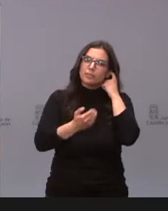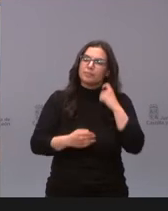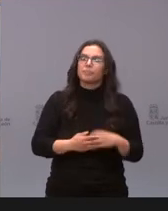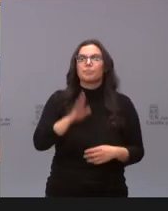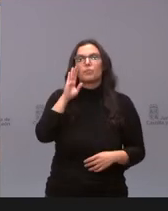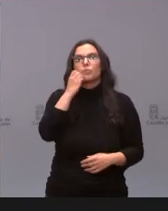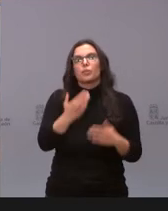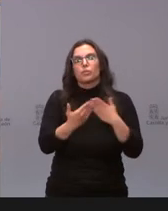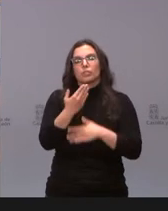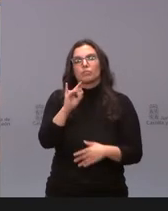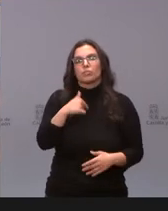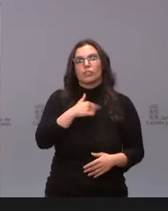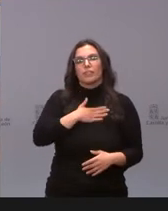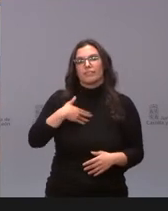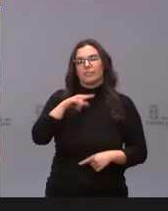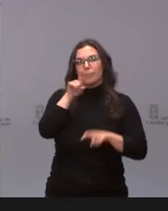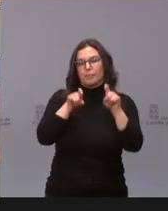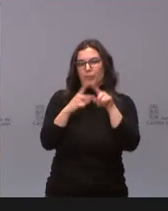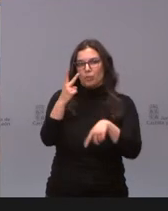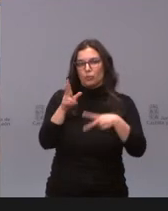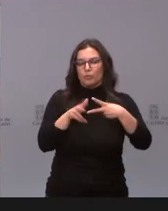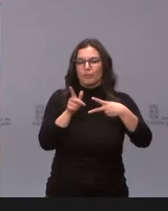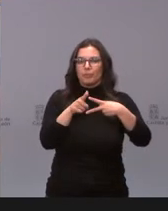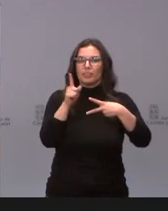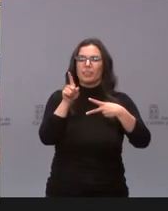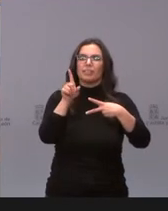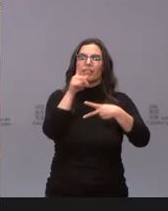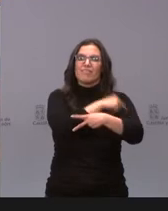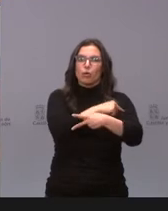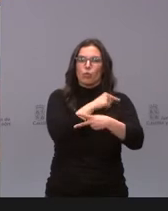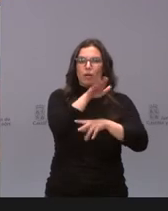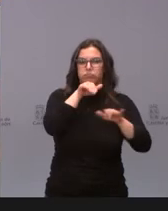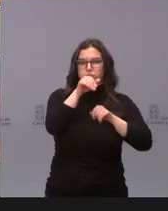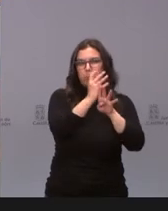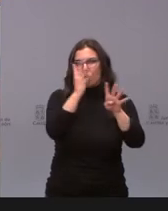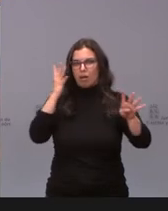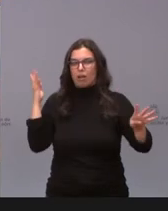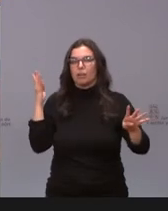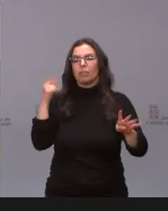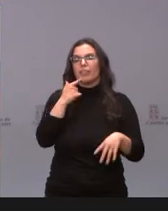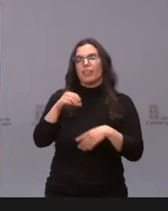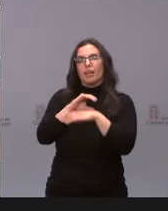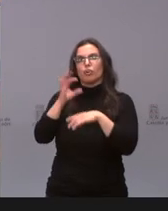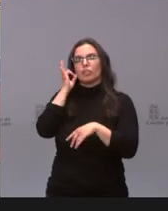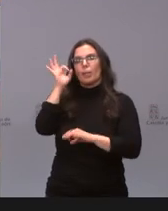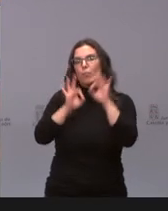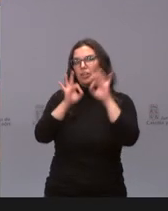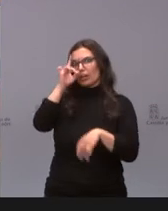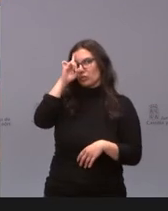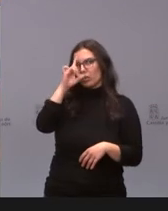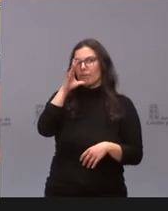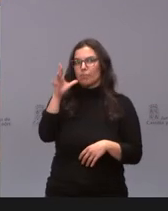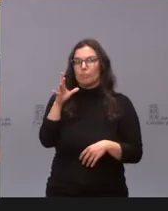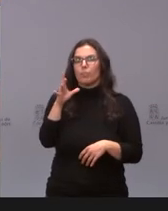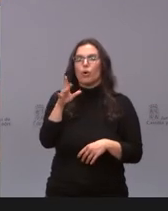buenos días. Sí, yo tenía dos preguntas. Una es respecto a las vacunaciones masivas que se están haciendo. Ha hablado la consejera de que no se pueden dar porcentajes porque evidentemente no es una